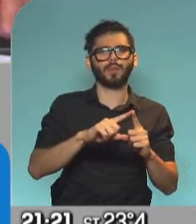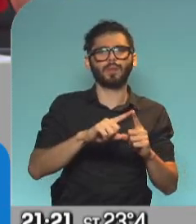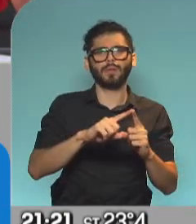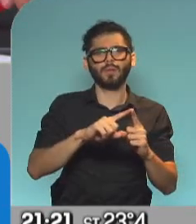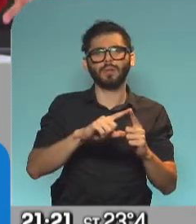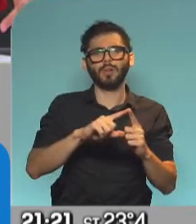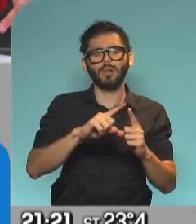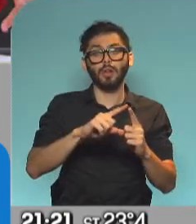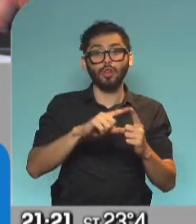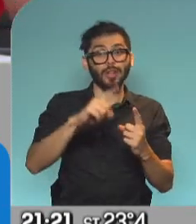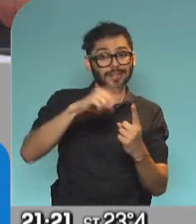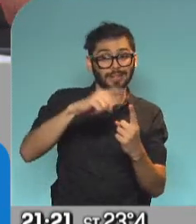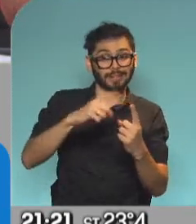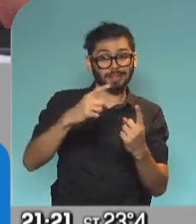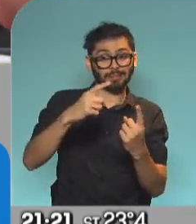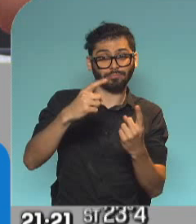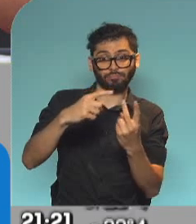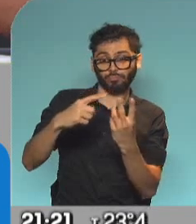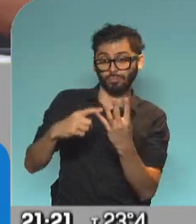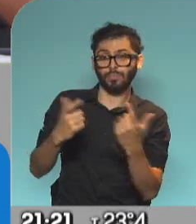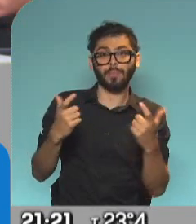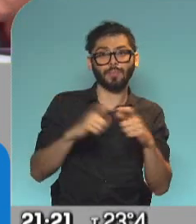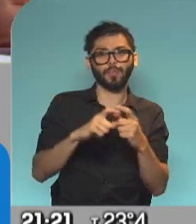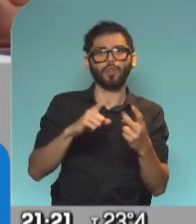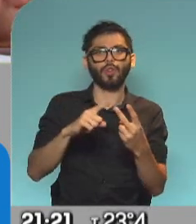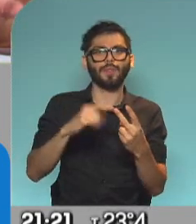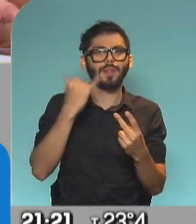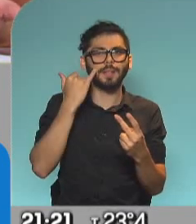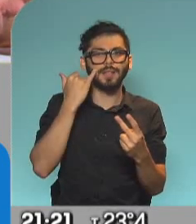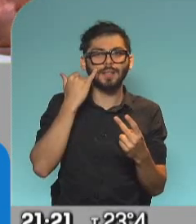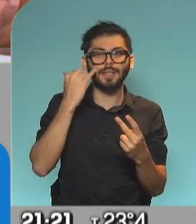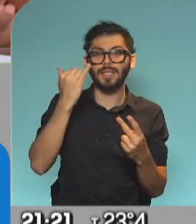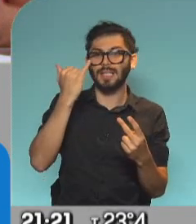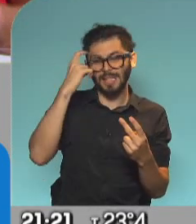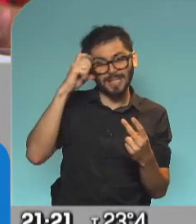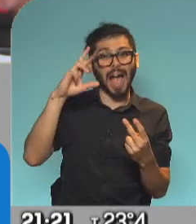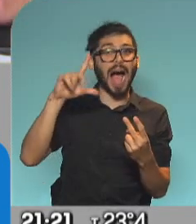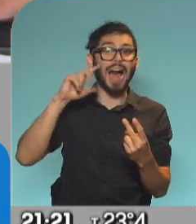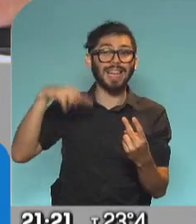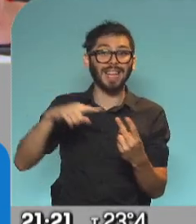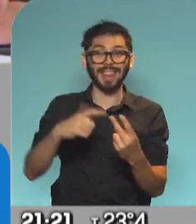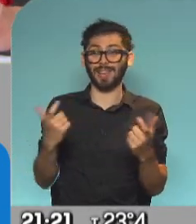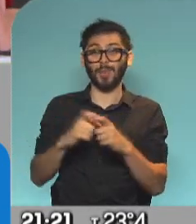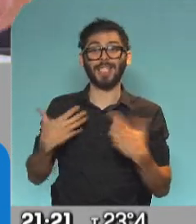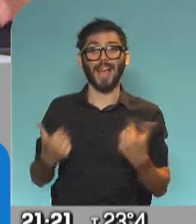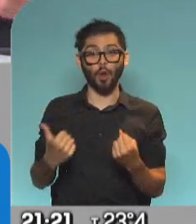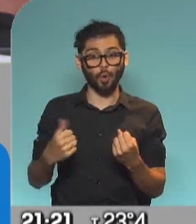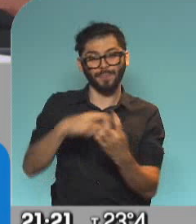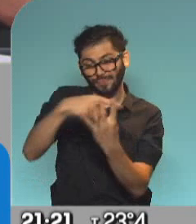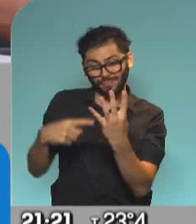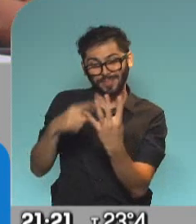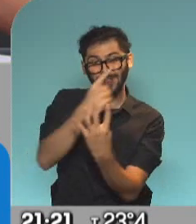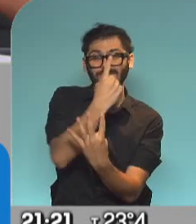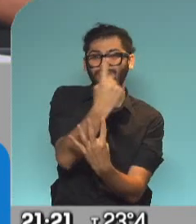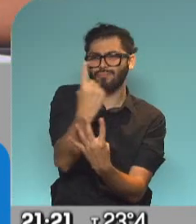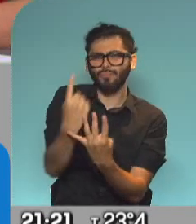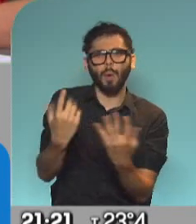presidentas de la comisión, las presidentas Yedlin, que es el presidente de la comisión de salud, las cuatro comisiones que lo tratan estaban